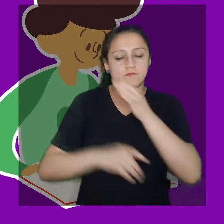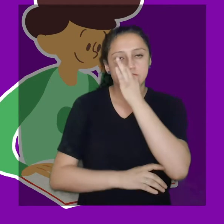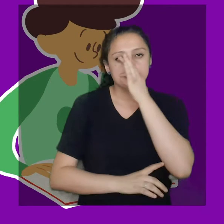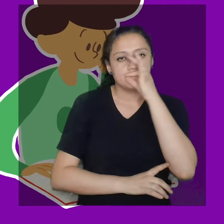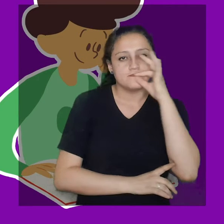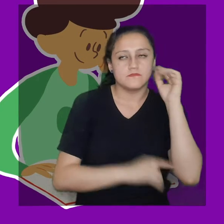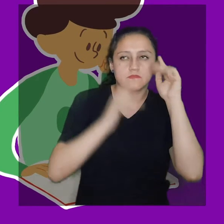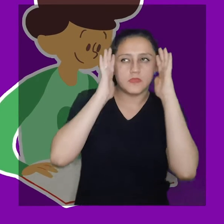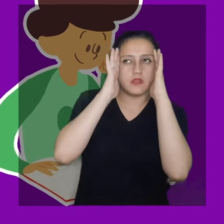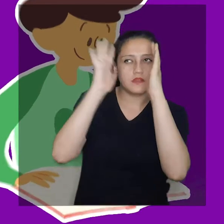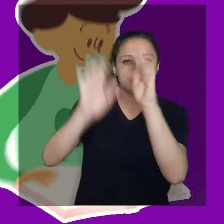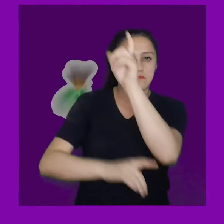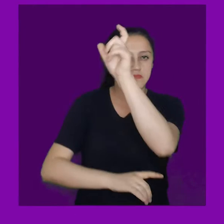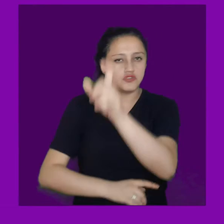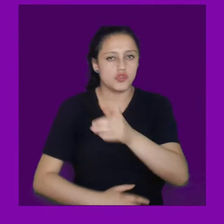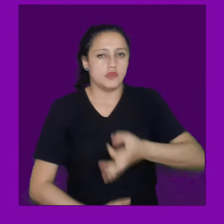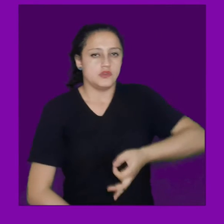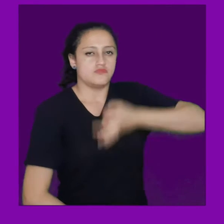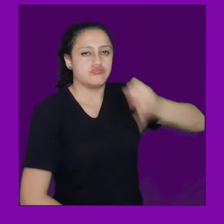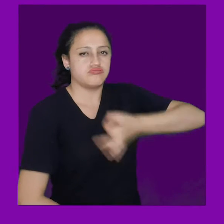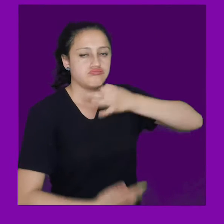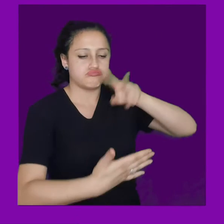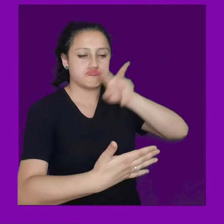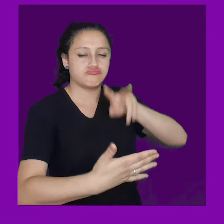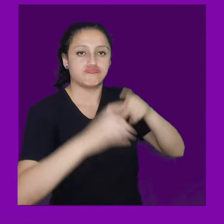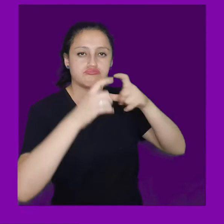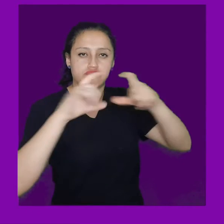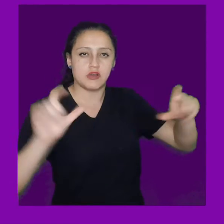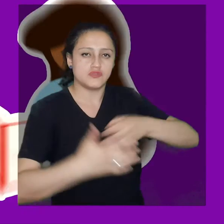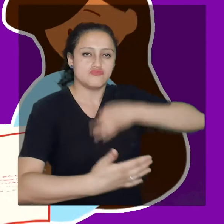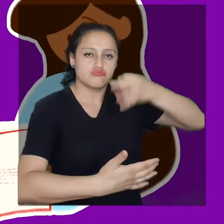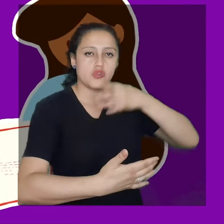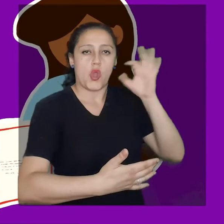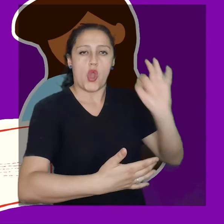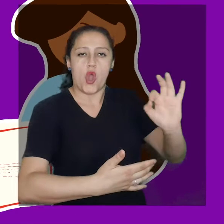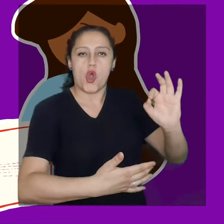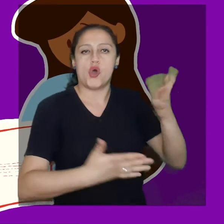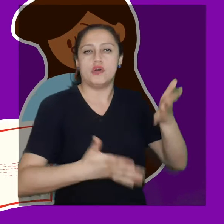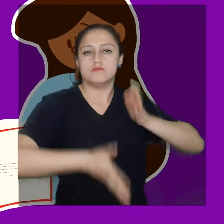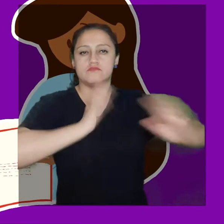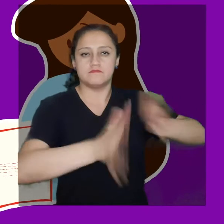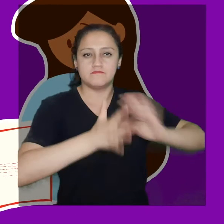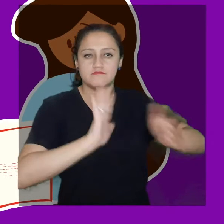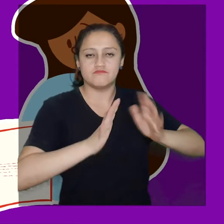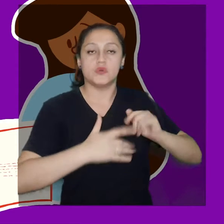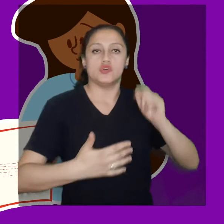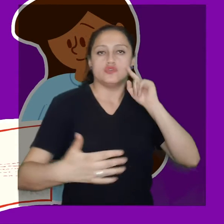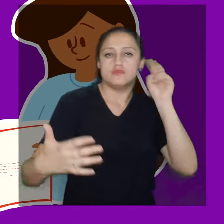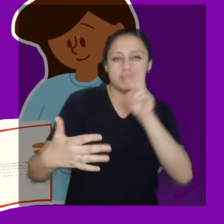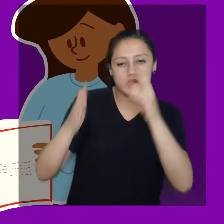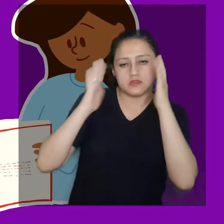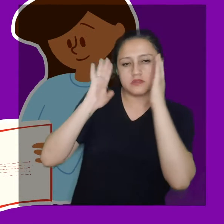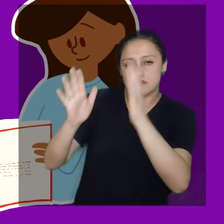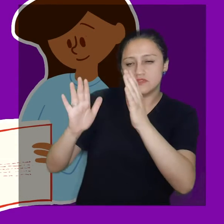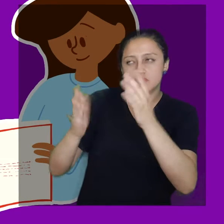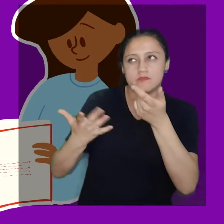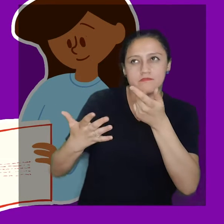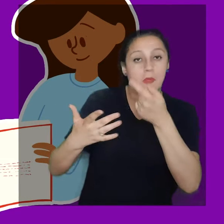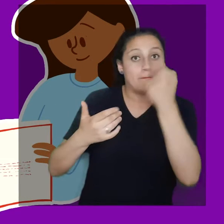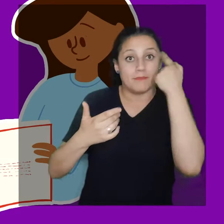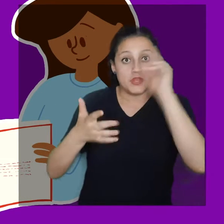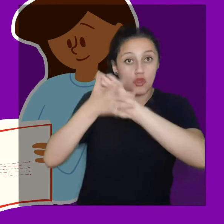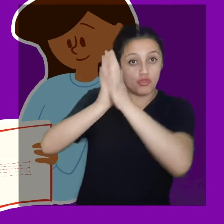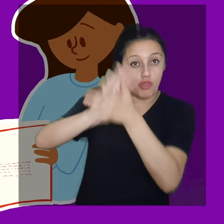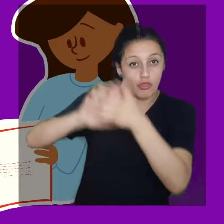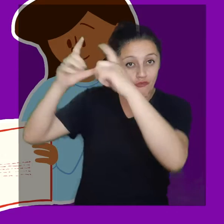desarrollar todos al mismo tiempo, pero en silencio. Algún compañero o compañera puede realizarlo y los demás siguen la lectura, o